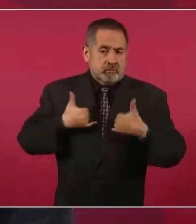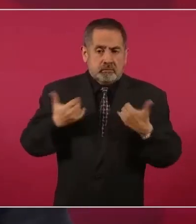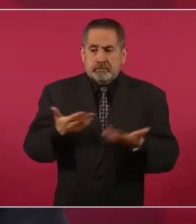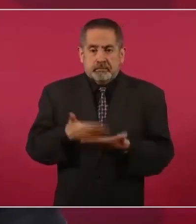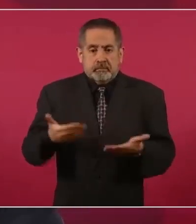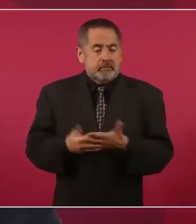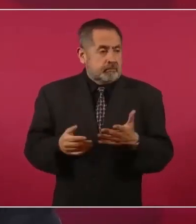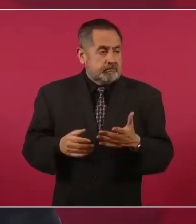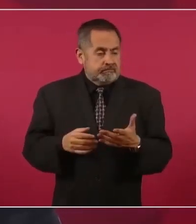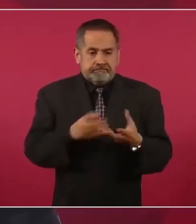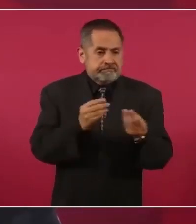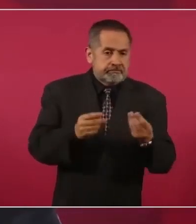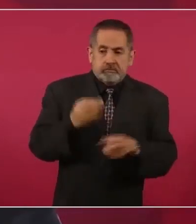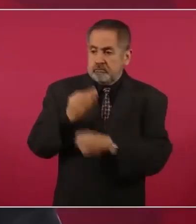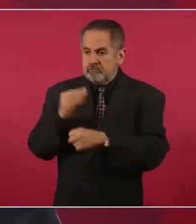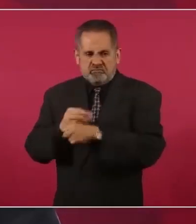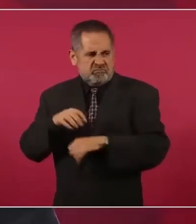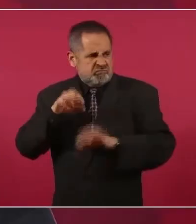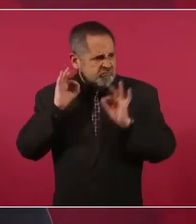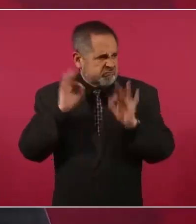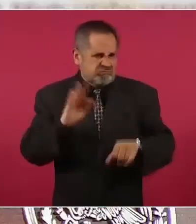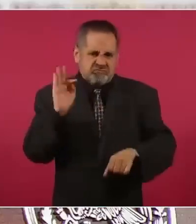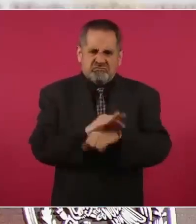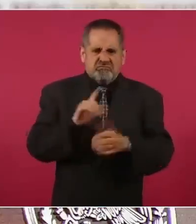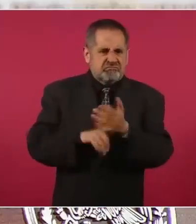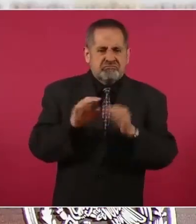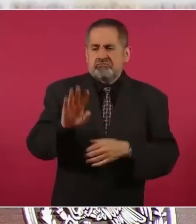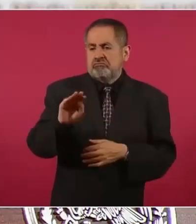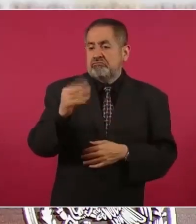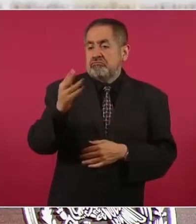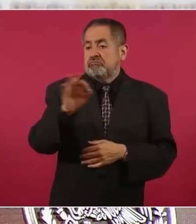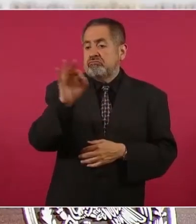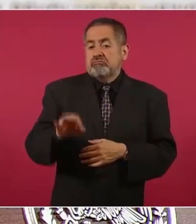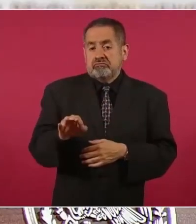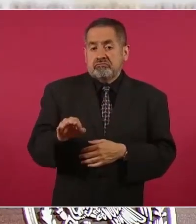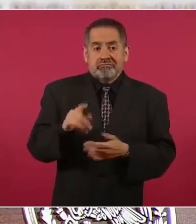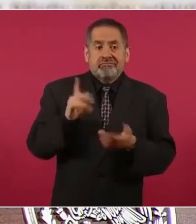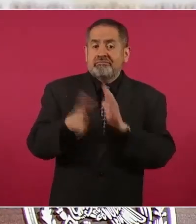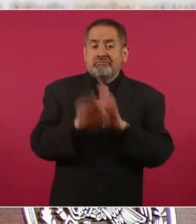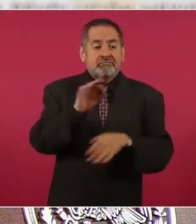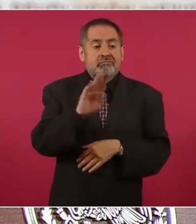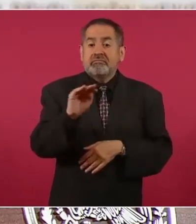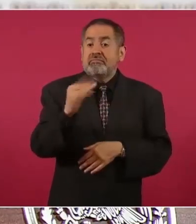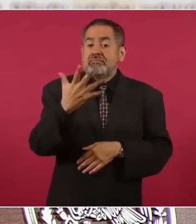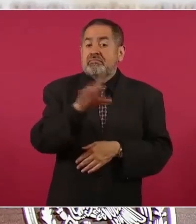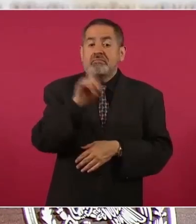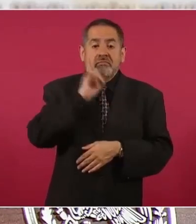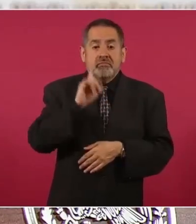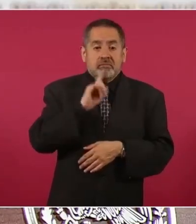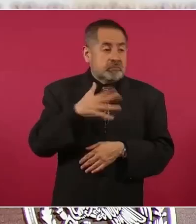fecha tiene una eficacia del 94 por ciento en encontrar a 95 mujeres que habían sido